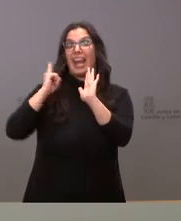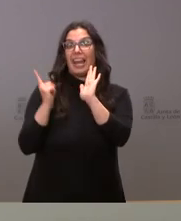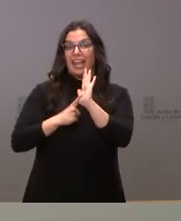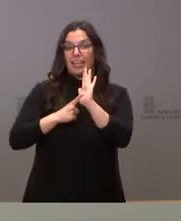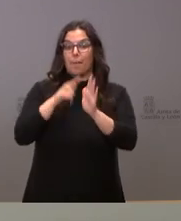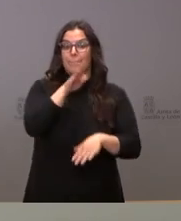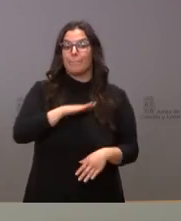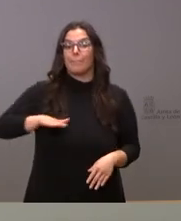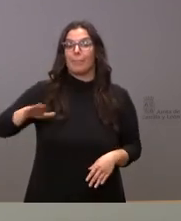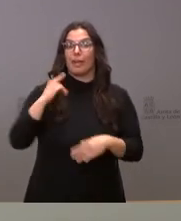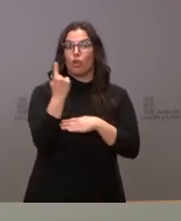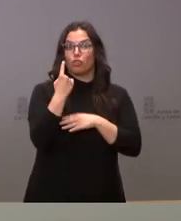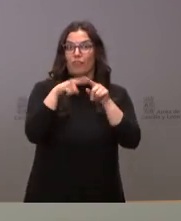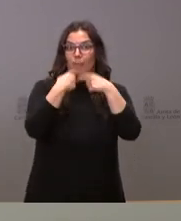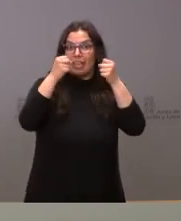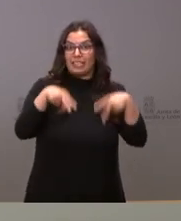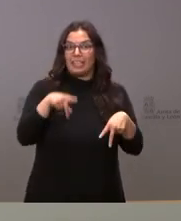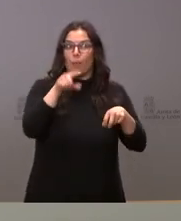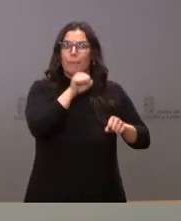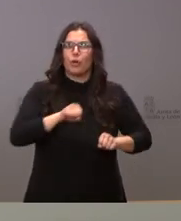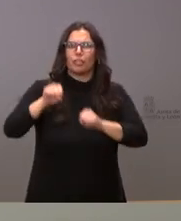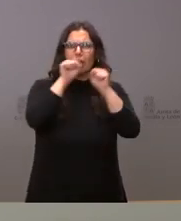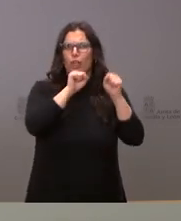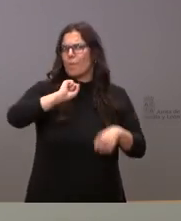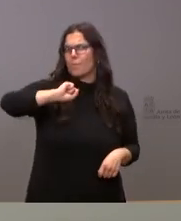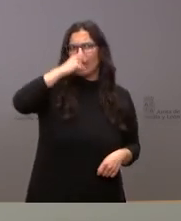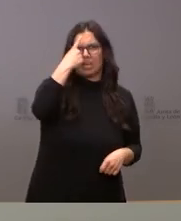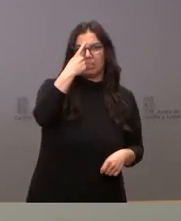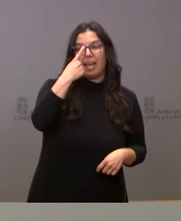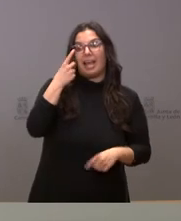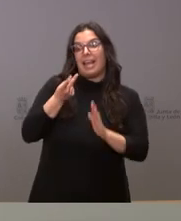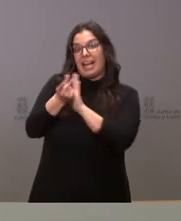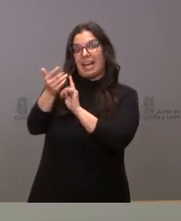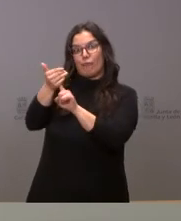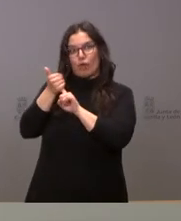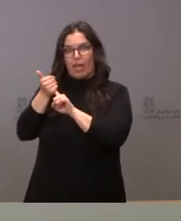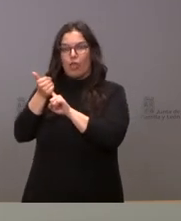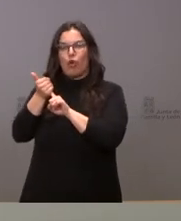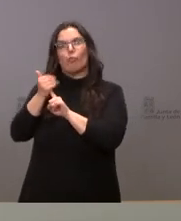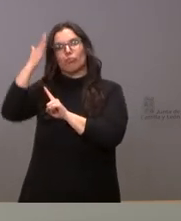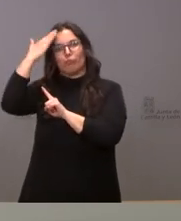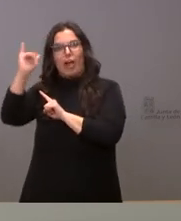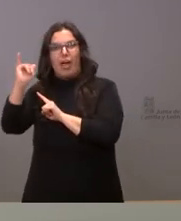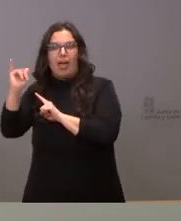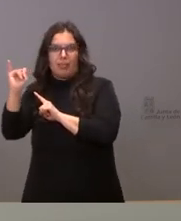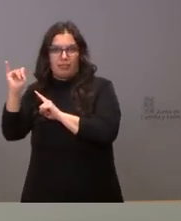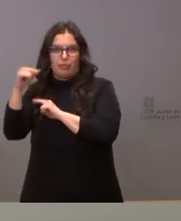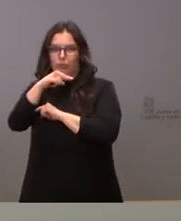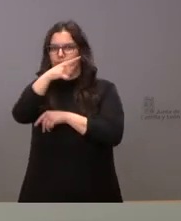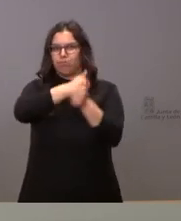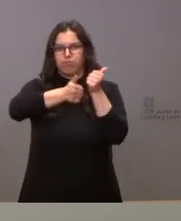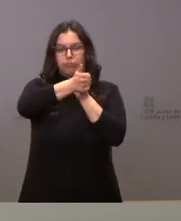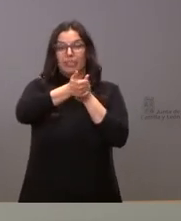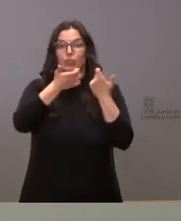tiene un nivel de protección mayor que el de refugiado y lógicamente cuando un